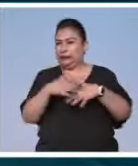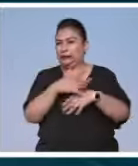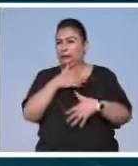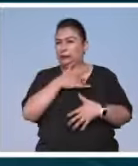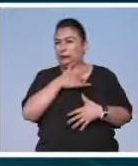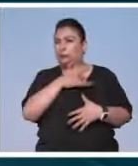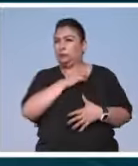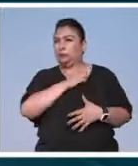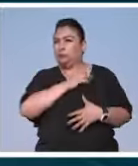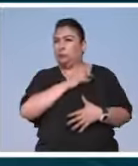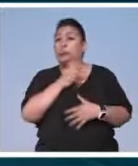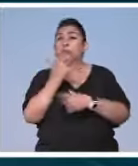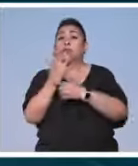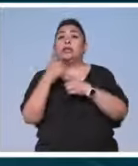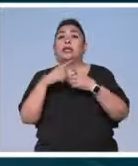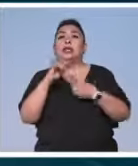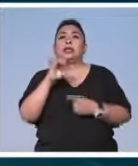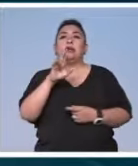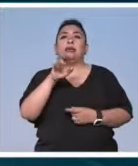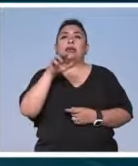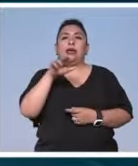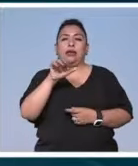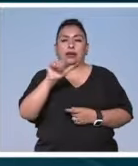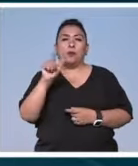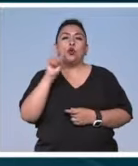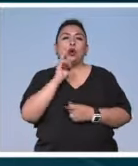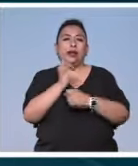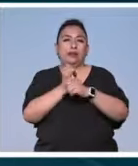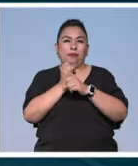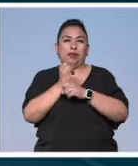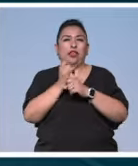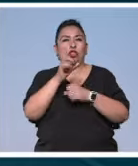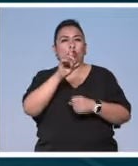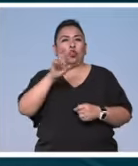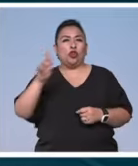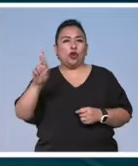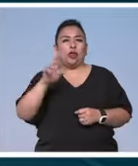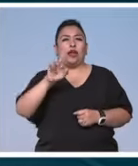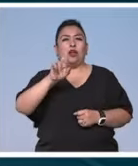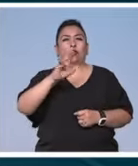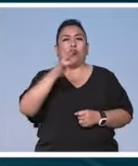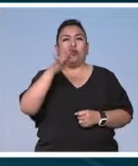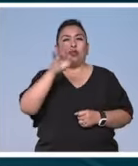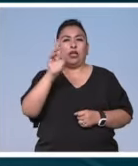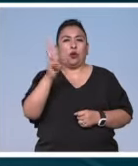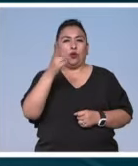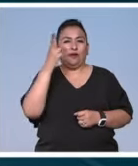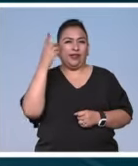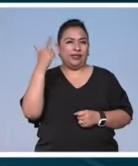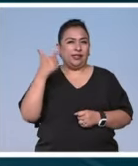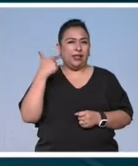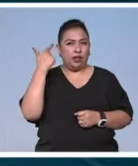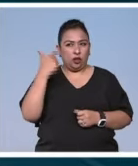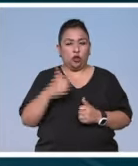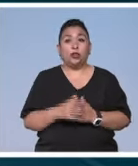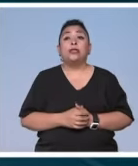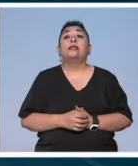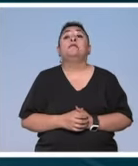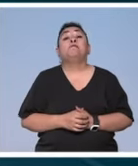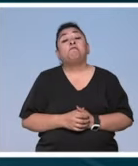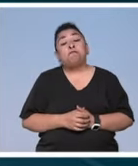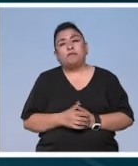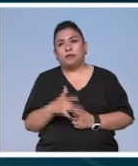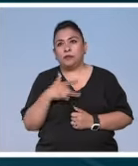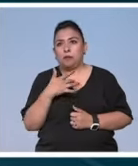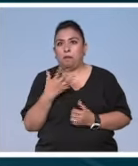latidos afirma Irene Arshlanova investigadora postdoctoral del Royal Holloway Universidad de Londres a medida